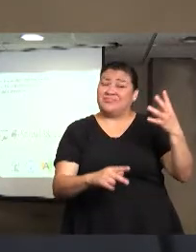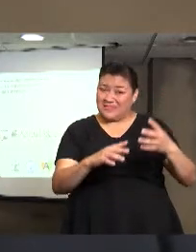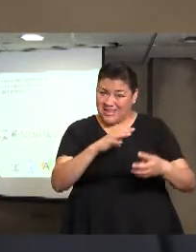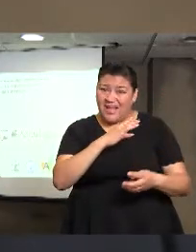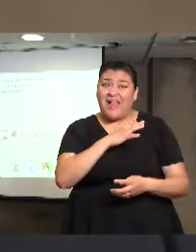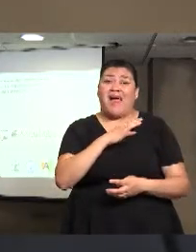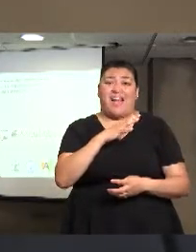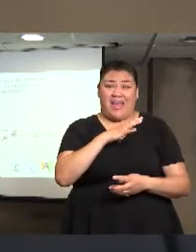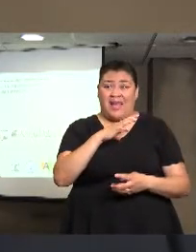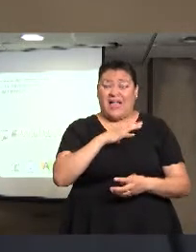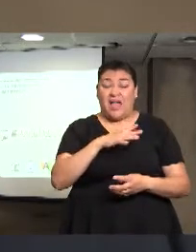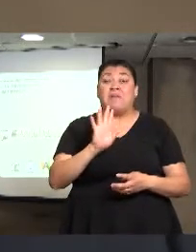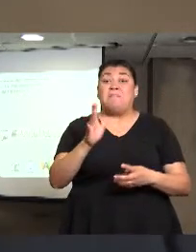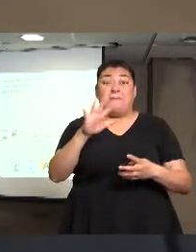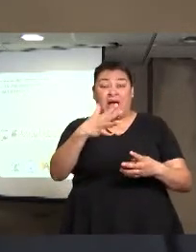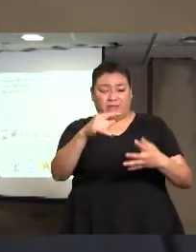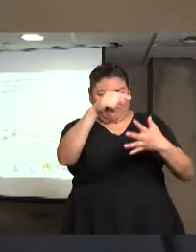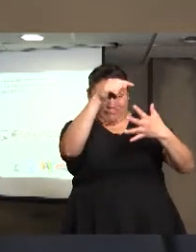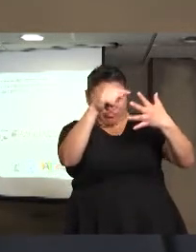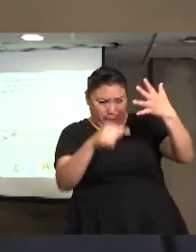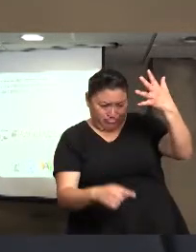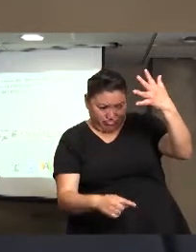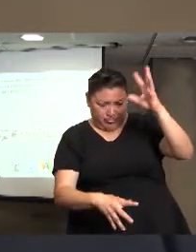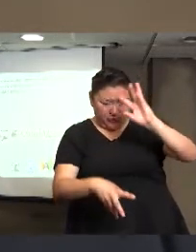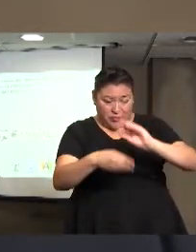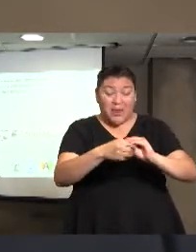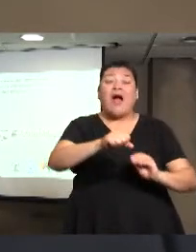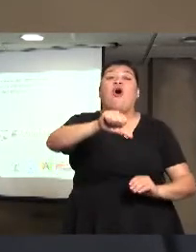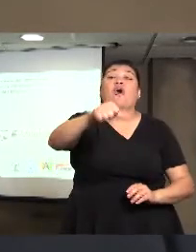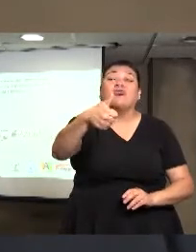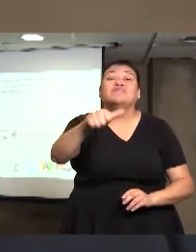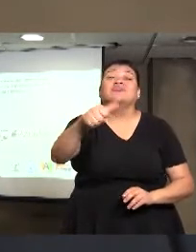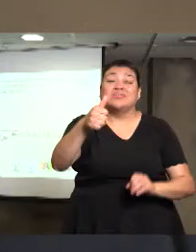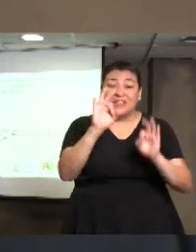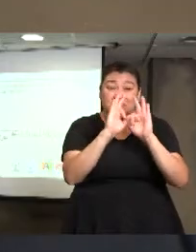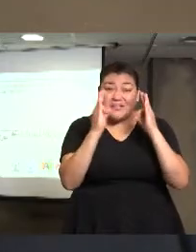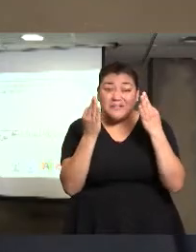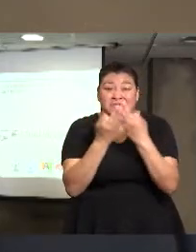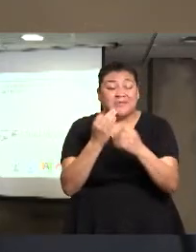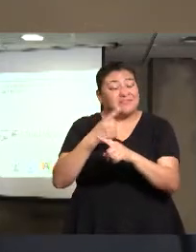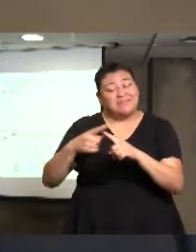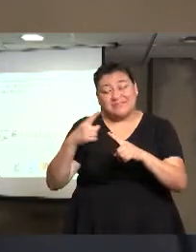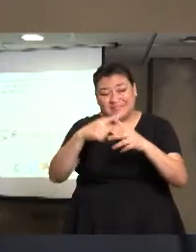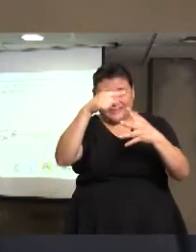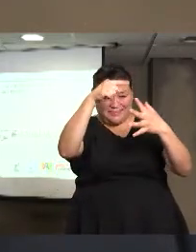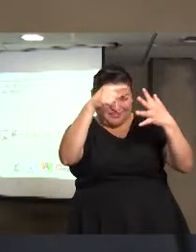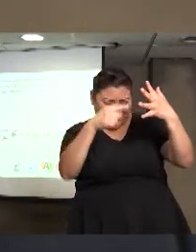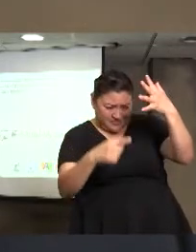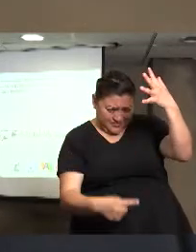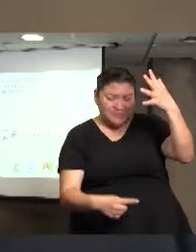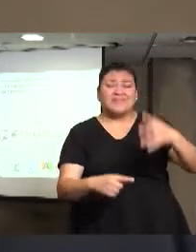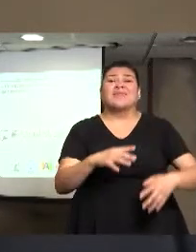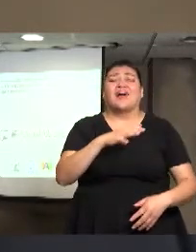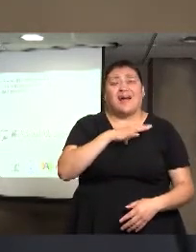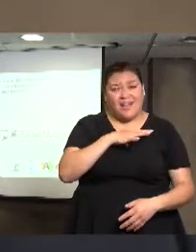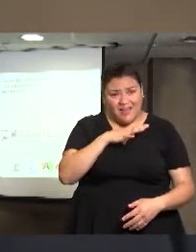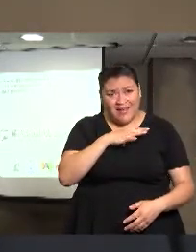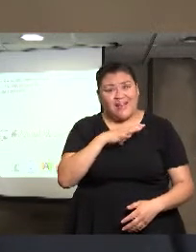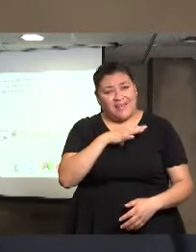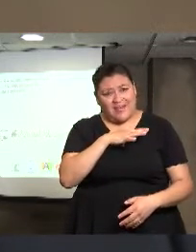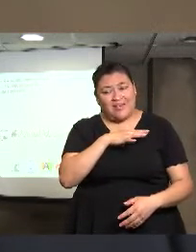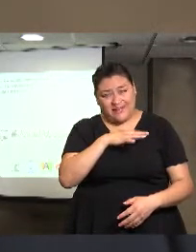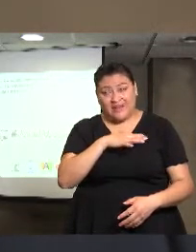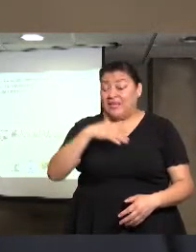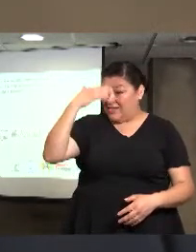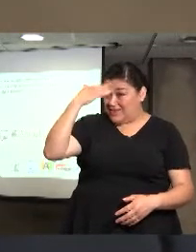de las 11 formas de explotación, que van de la mano de la trata de personas. Entonces, algo que aquí también